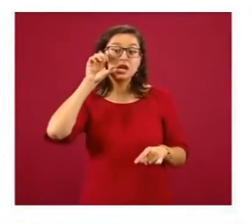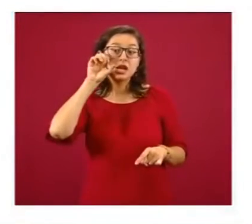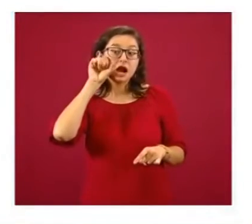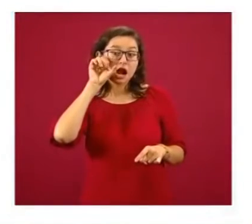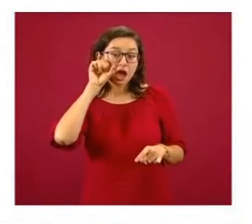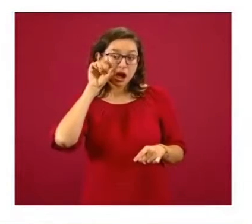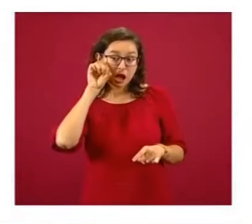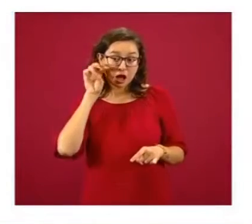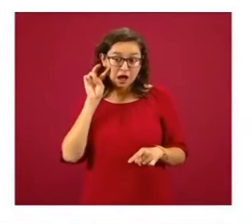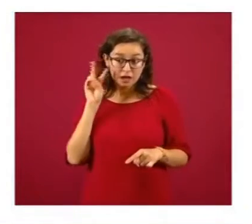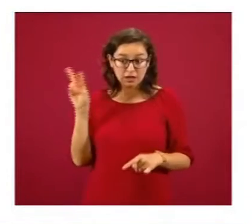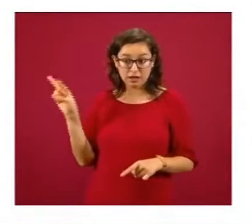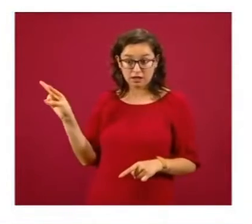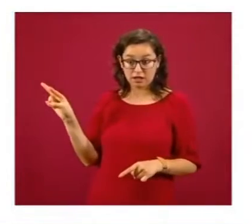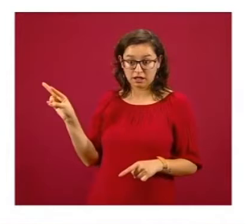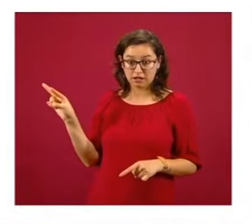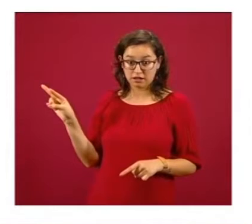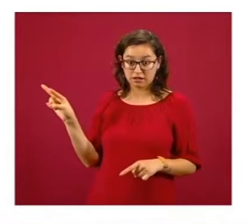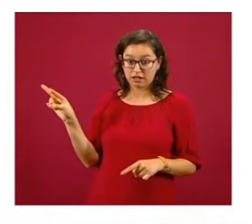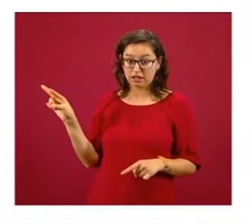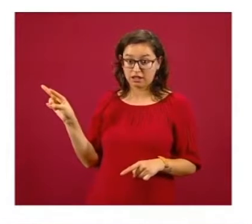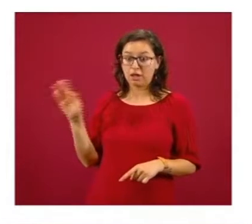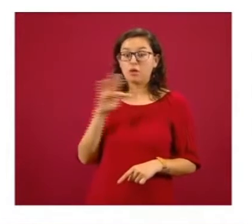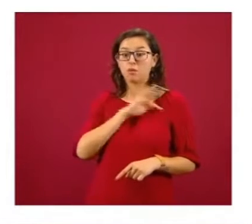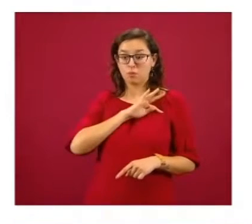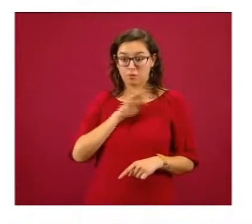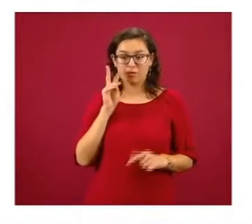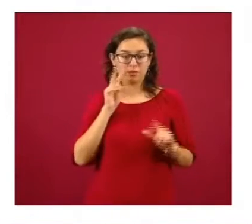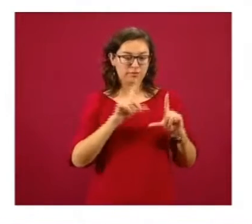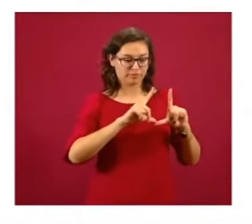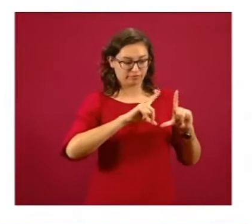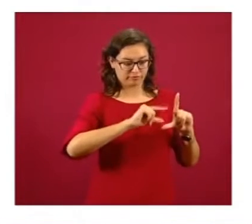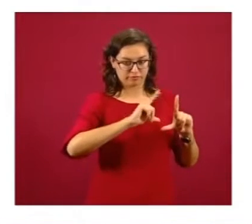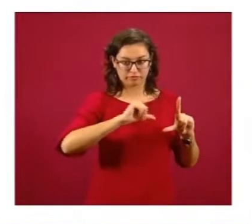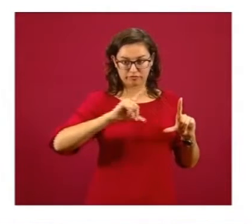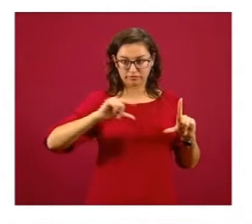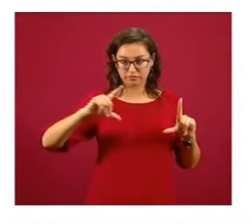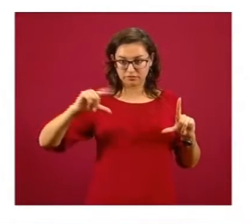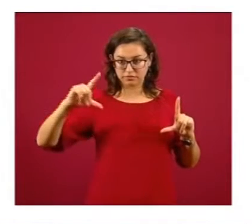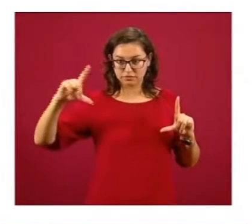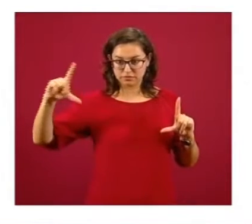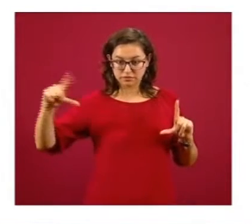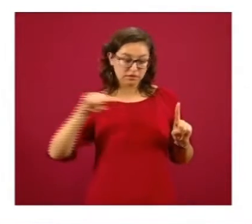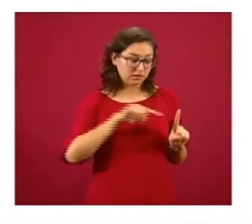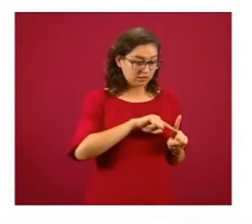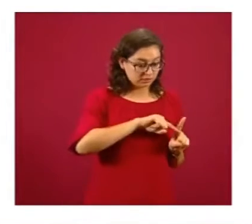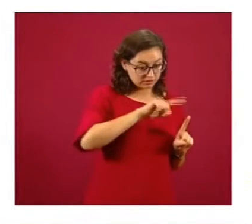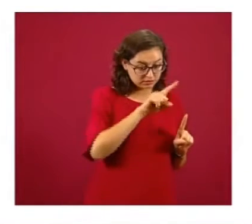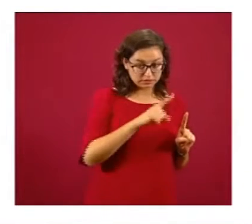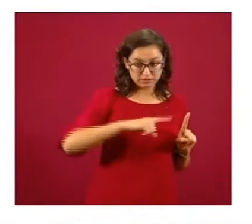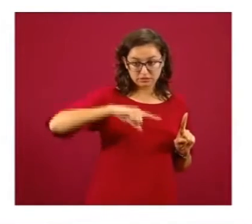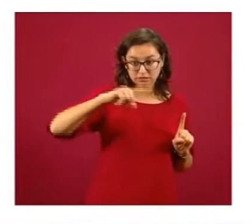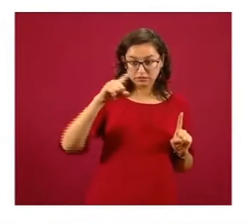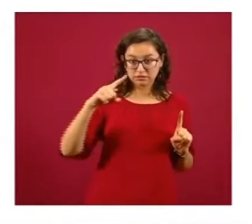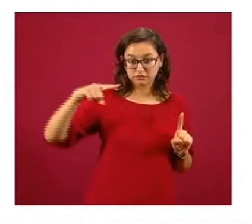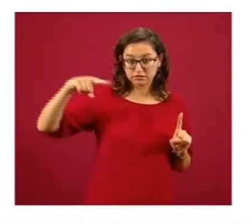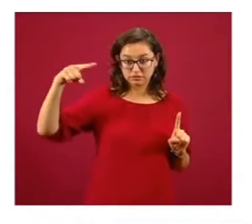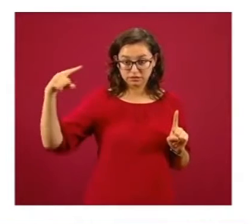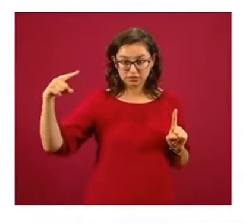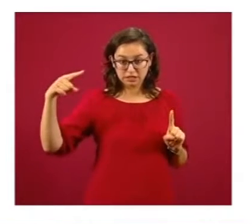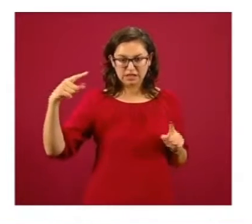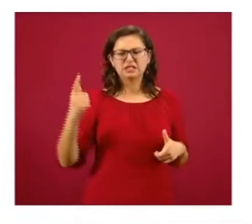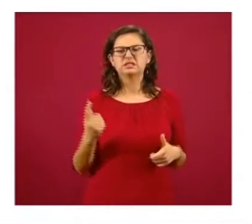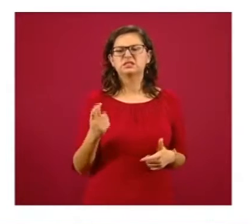graficada en las barras acumuladas de los diferentes casos. El eje donde